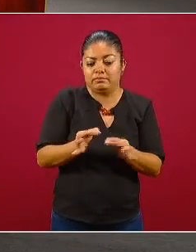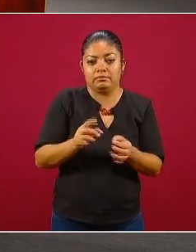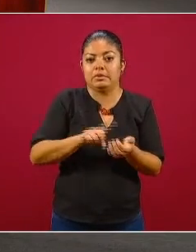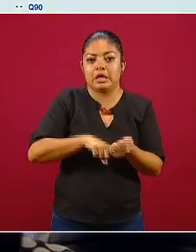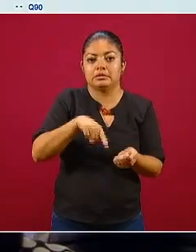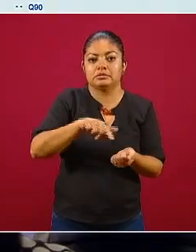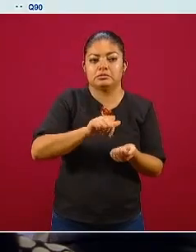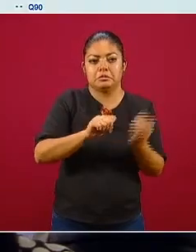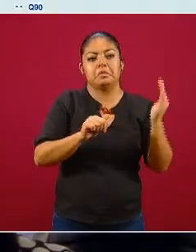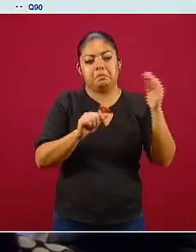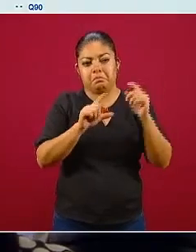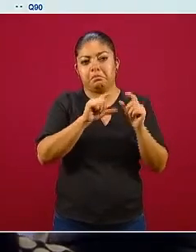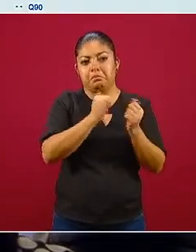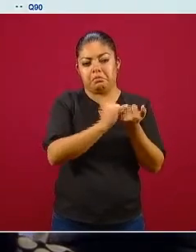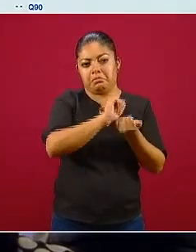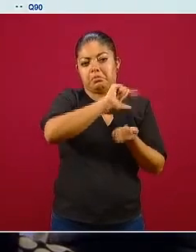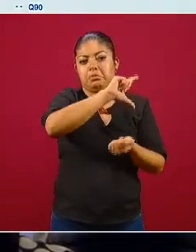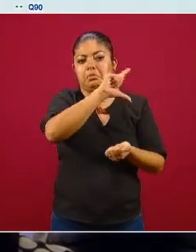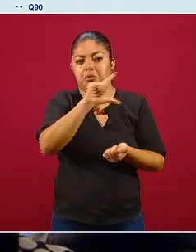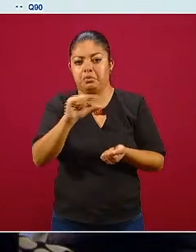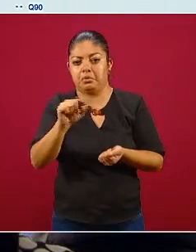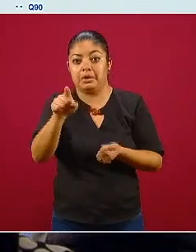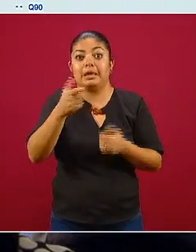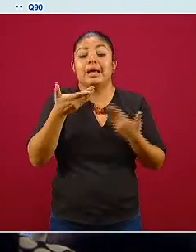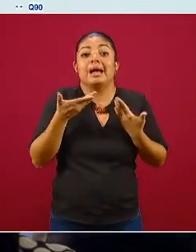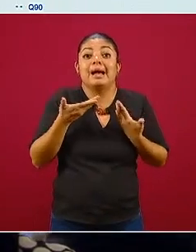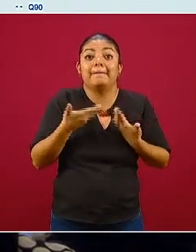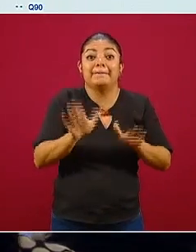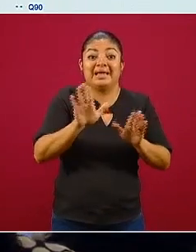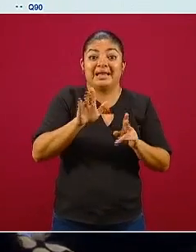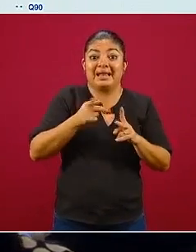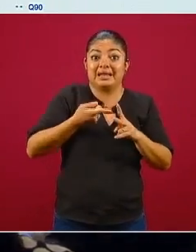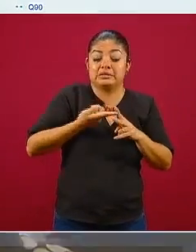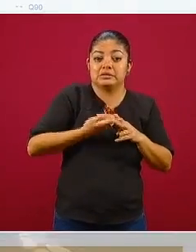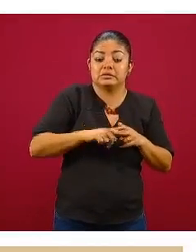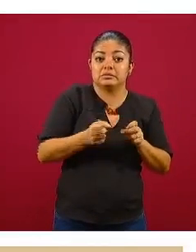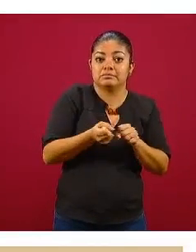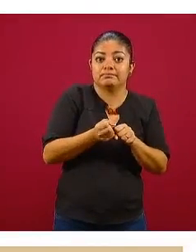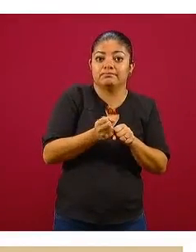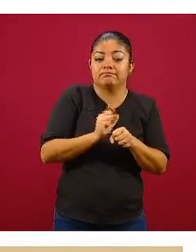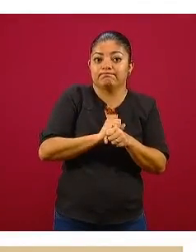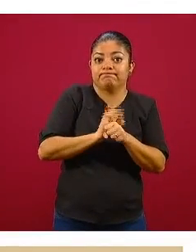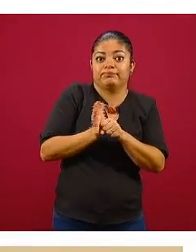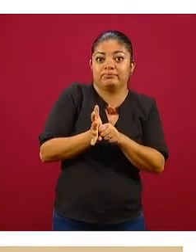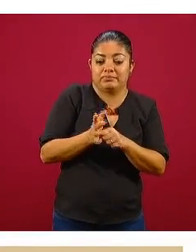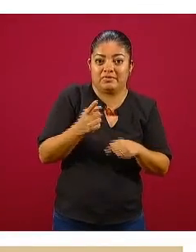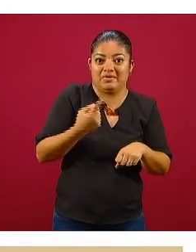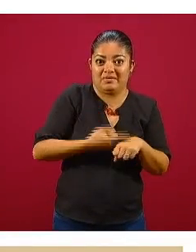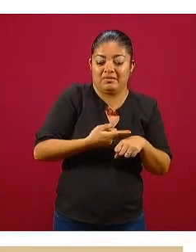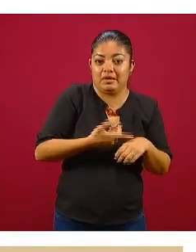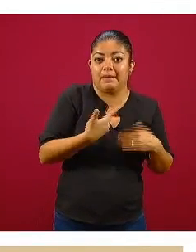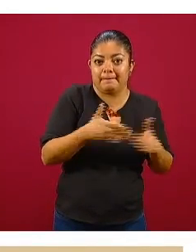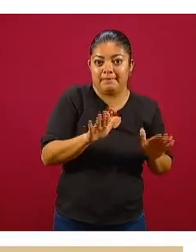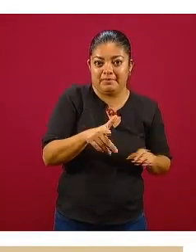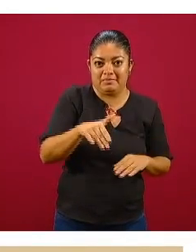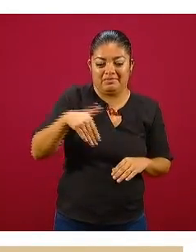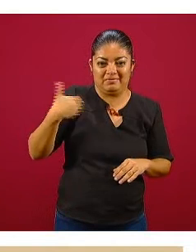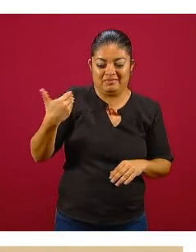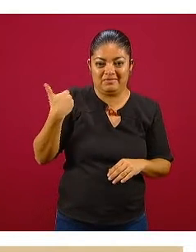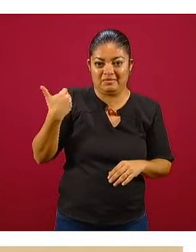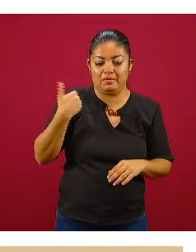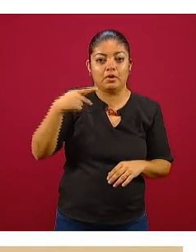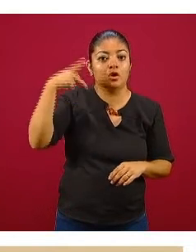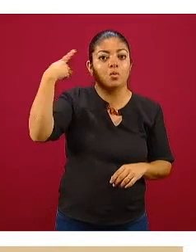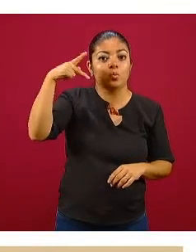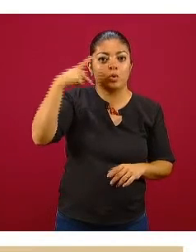declive y aquí tenemos las que están en ascenso para que las conozcamos de una vez ya las habíamos mencionado anteriormente la región de